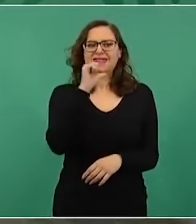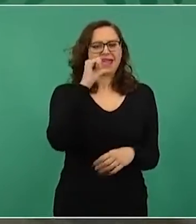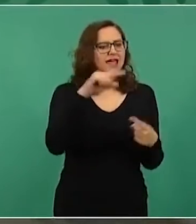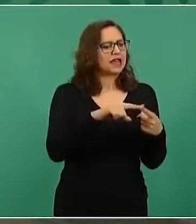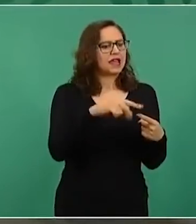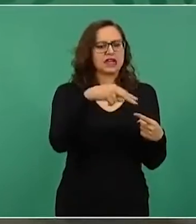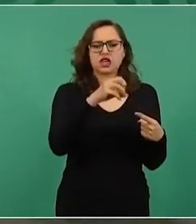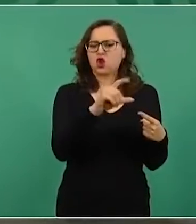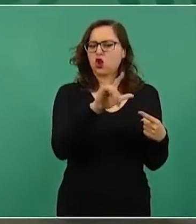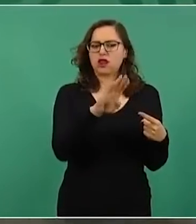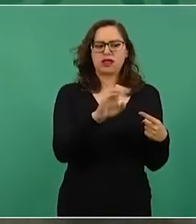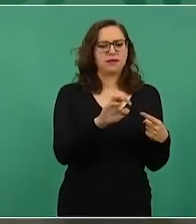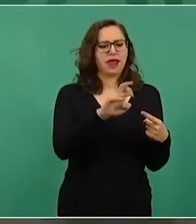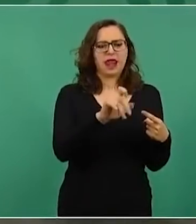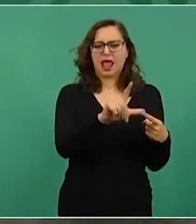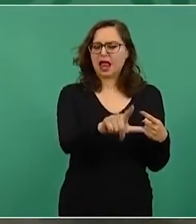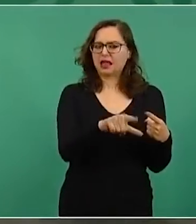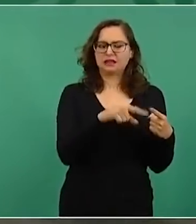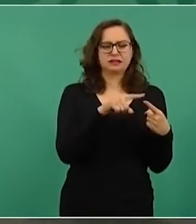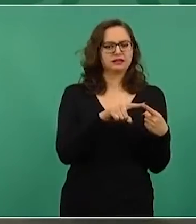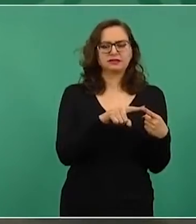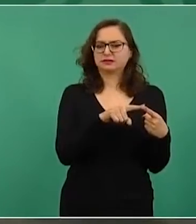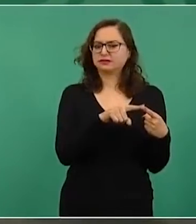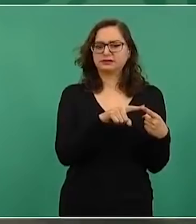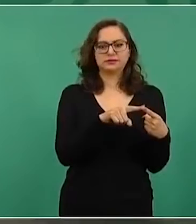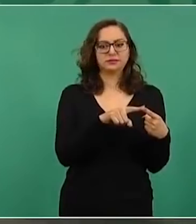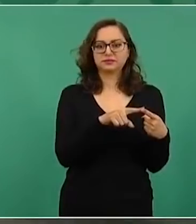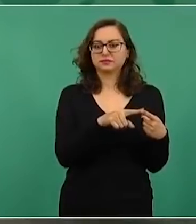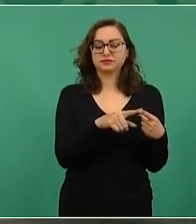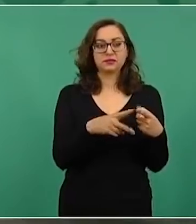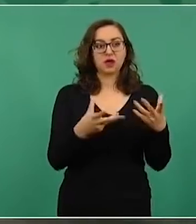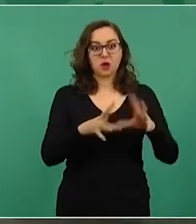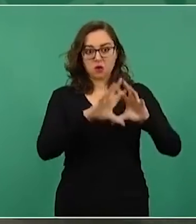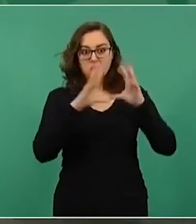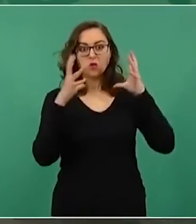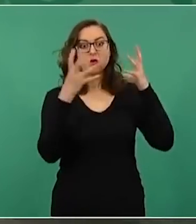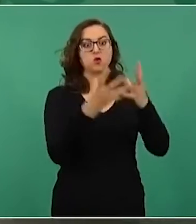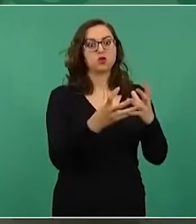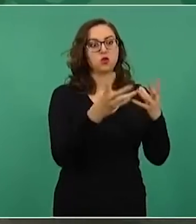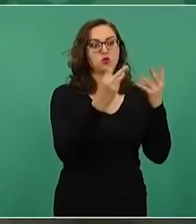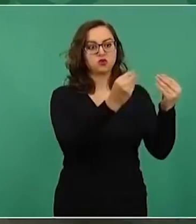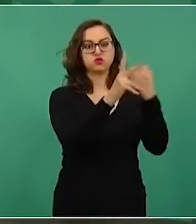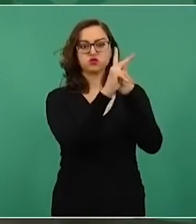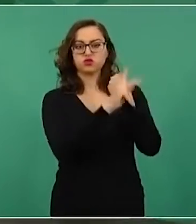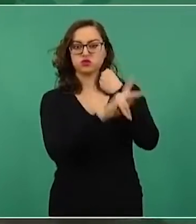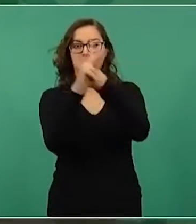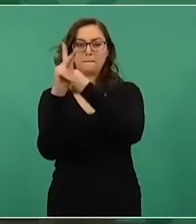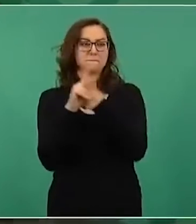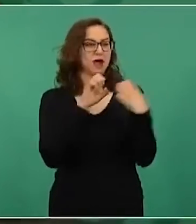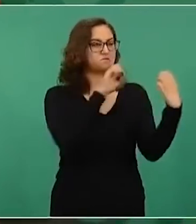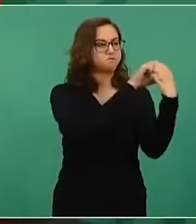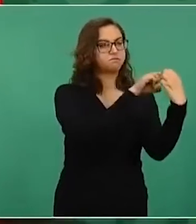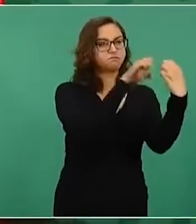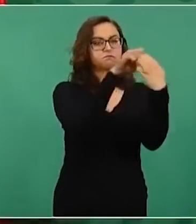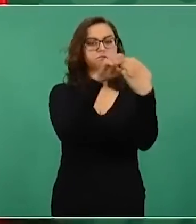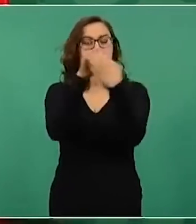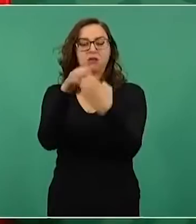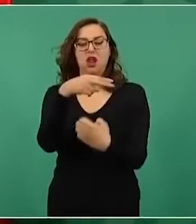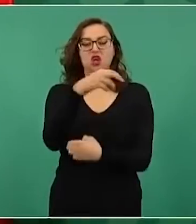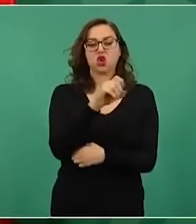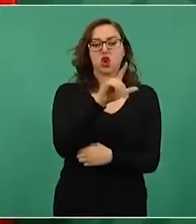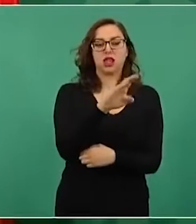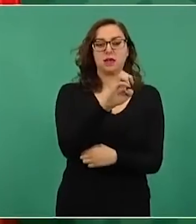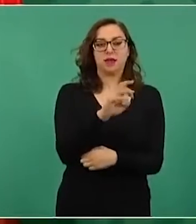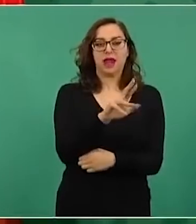a la forma como nos engañaron, manipularon a muchísima gente, bueno, el querer